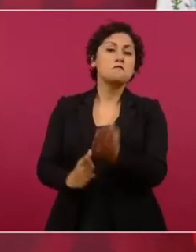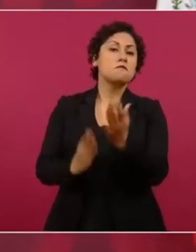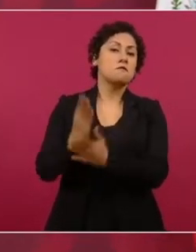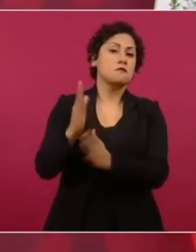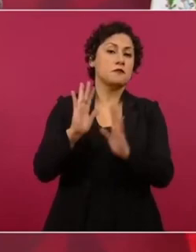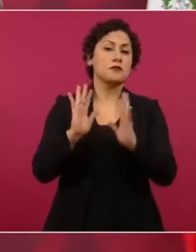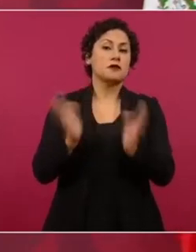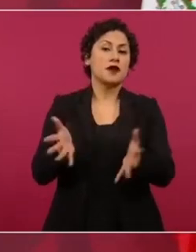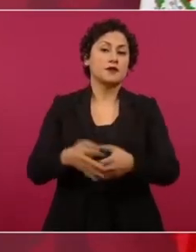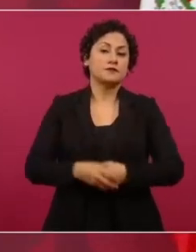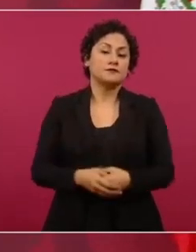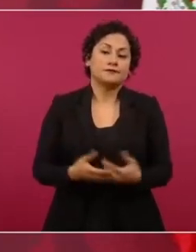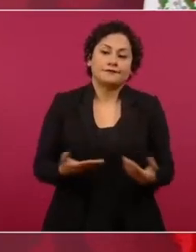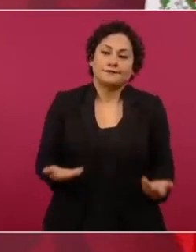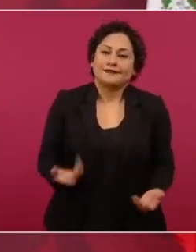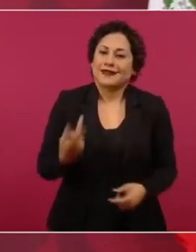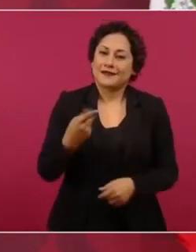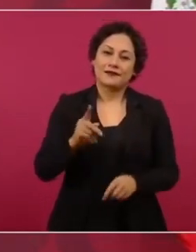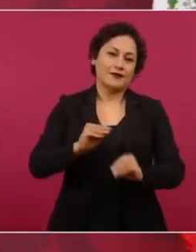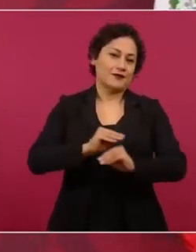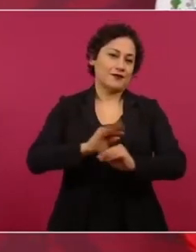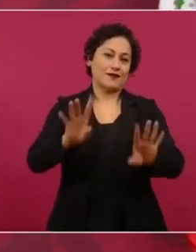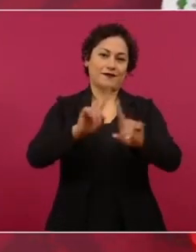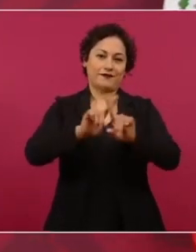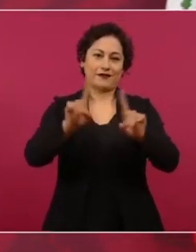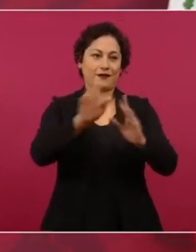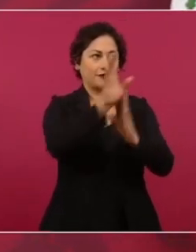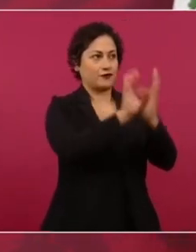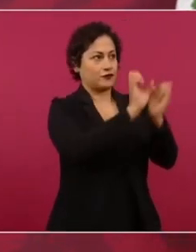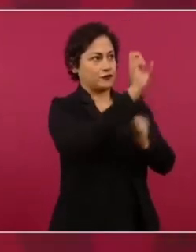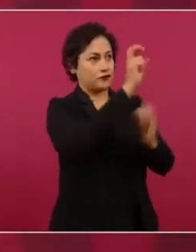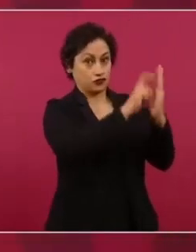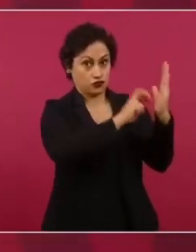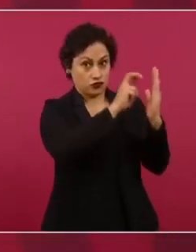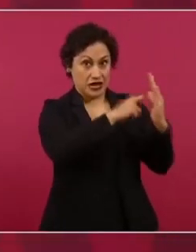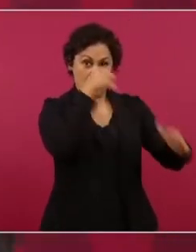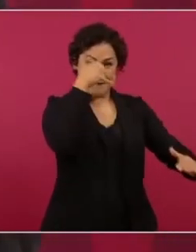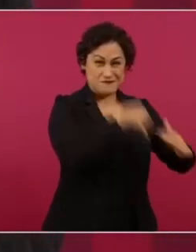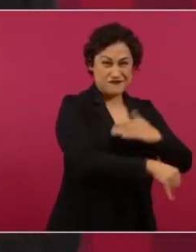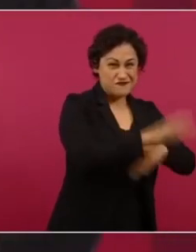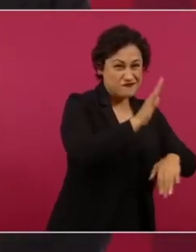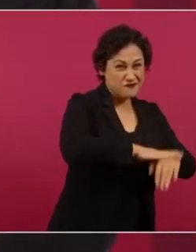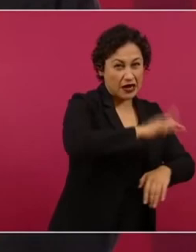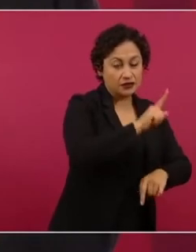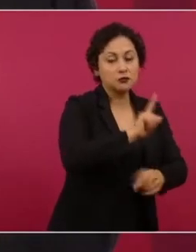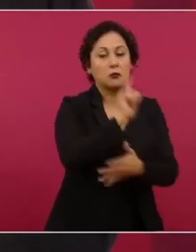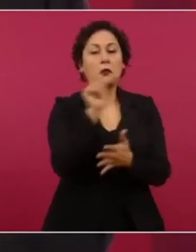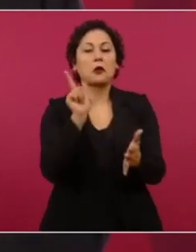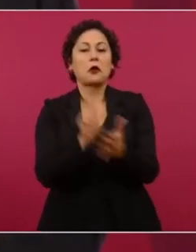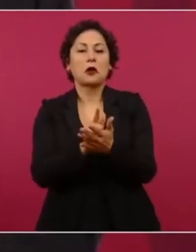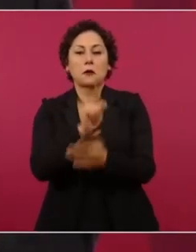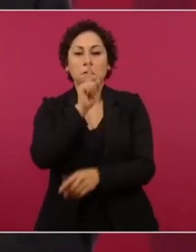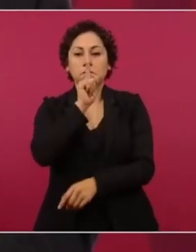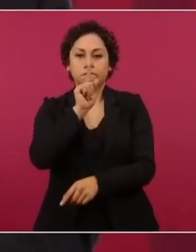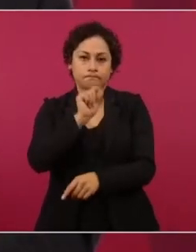claro, no es lo mismo una reforma constitucional a una reforma de ley.